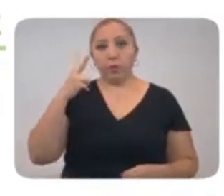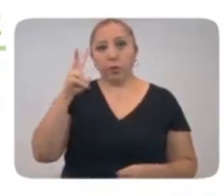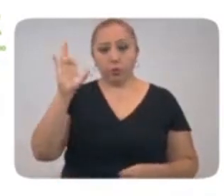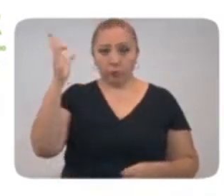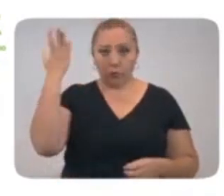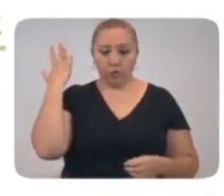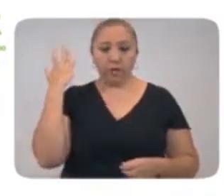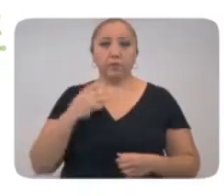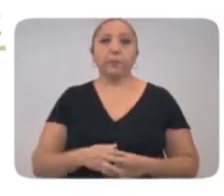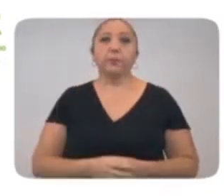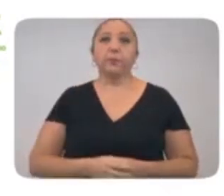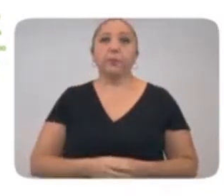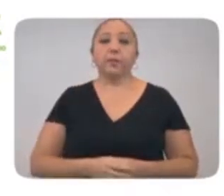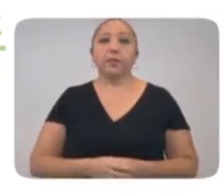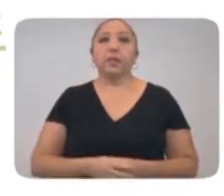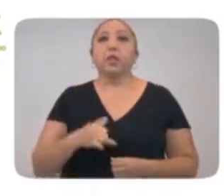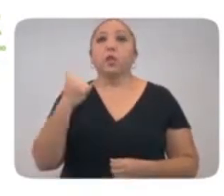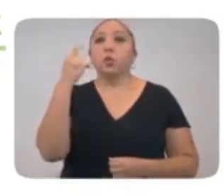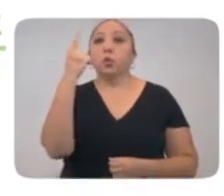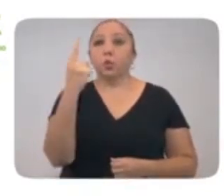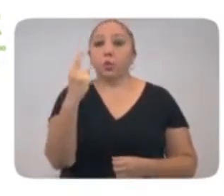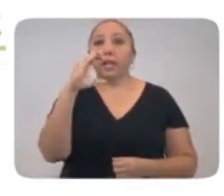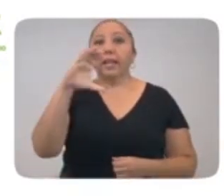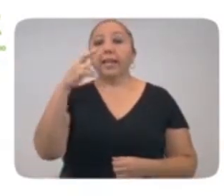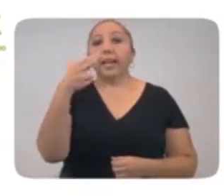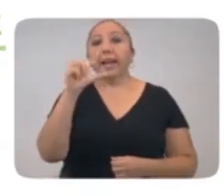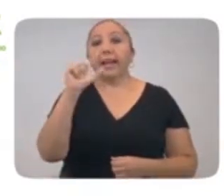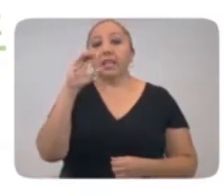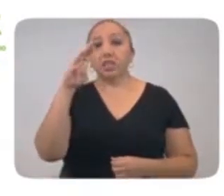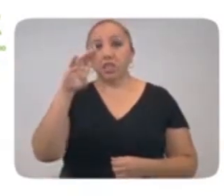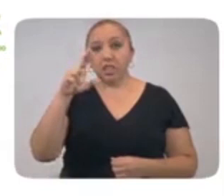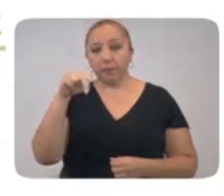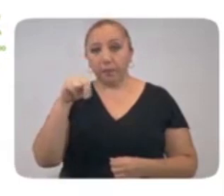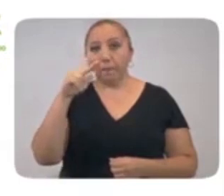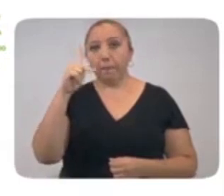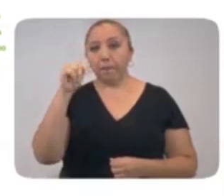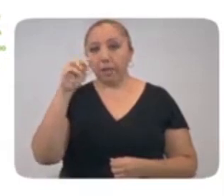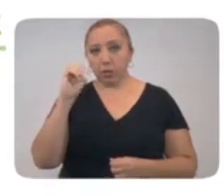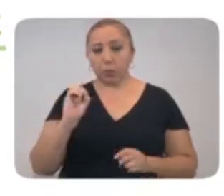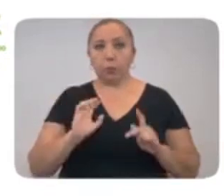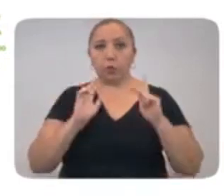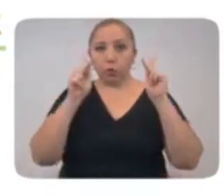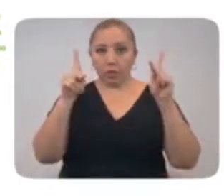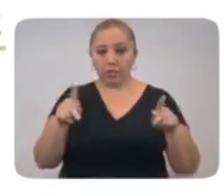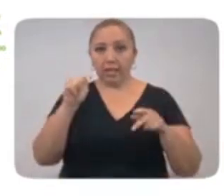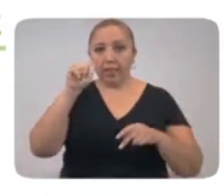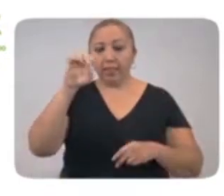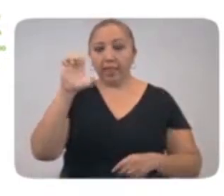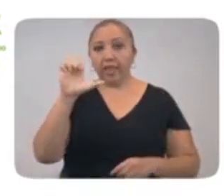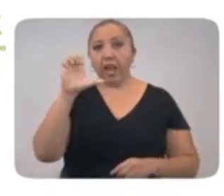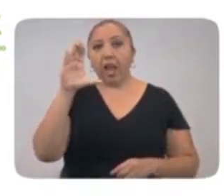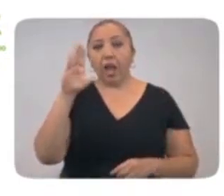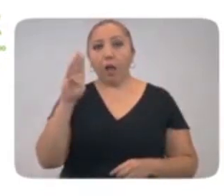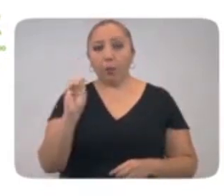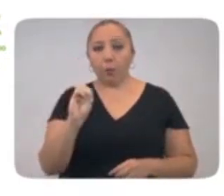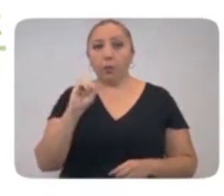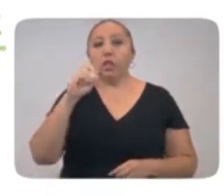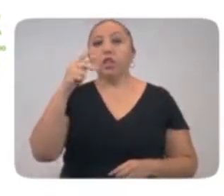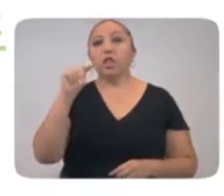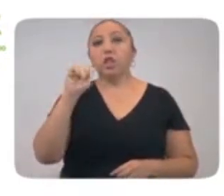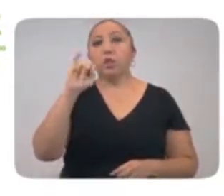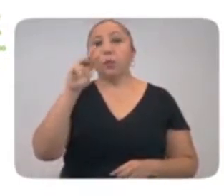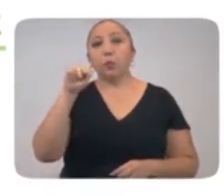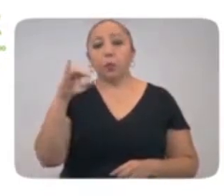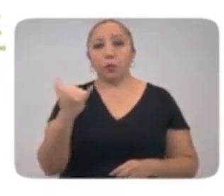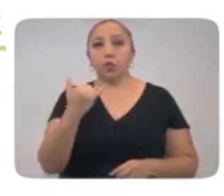foráneos, y 1 en Cacalchen, Chapac, Peto, Progreso, Teabo, Teco, Timucuy